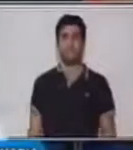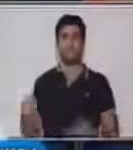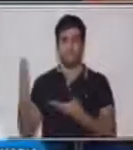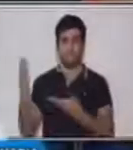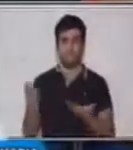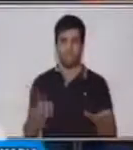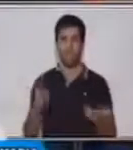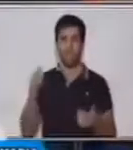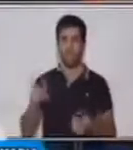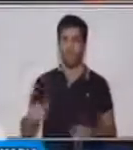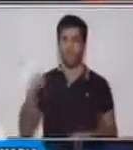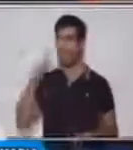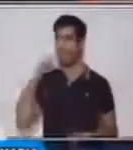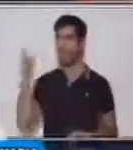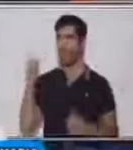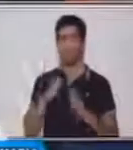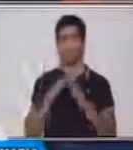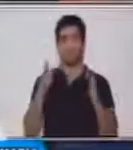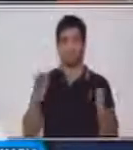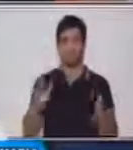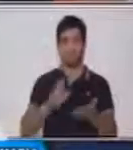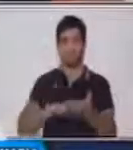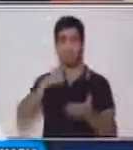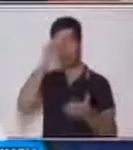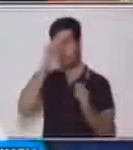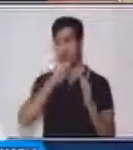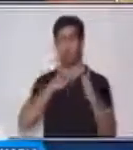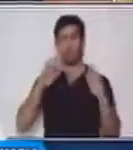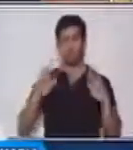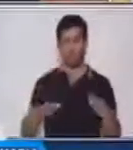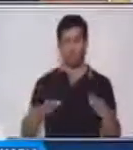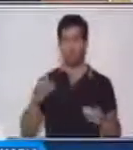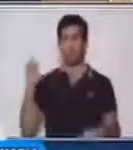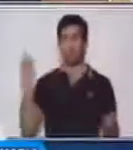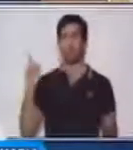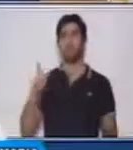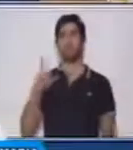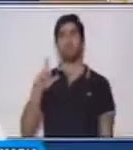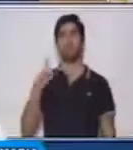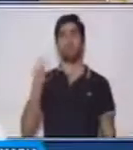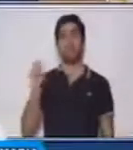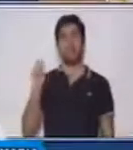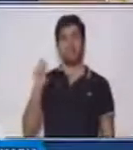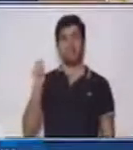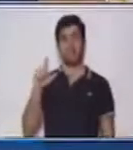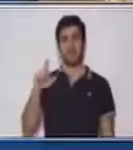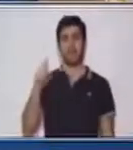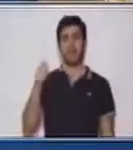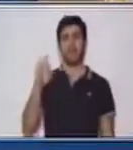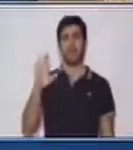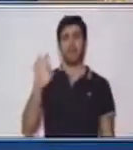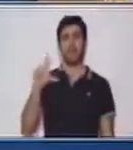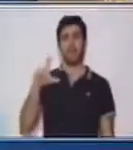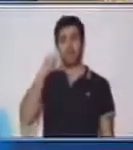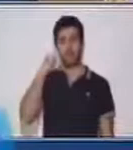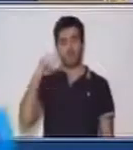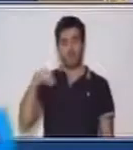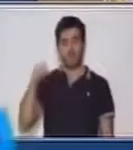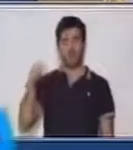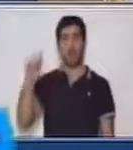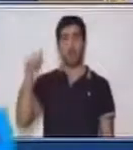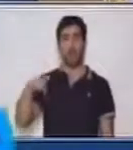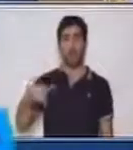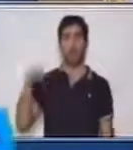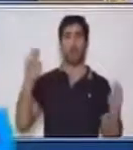Bienvenido a este espacio educativo Aprendo en Casa. Soy Carolina Espósito y en esta oportunidad desarrollaré el tema